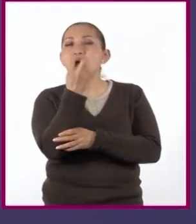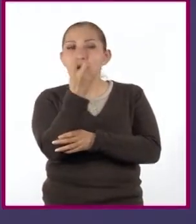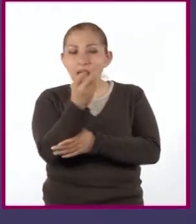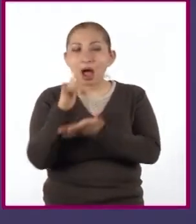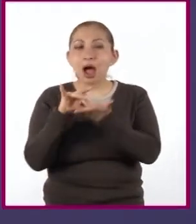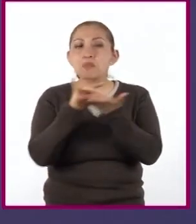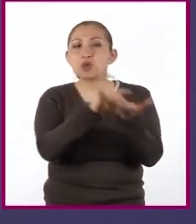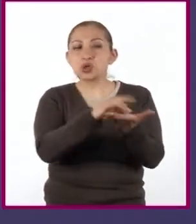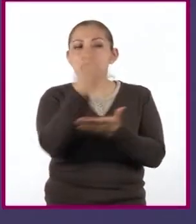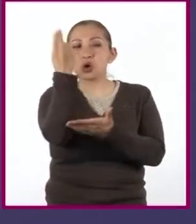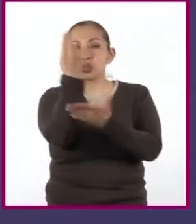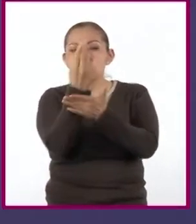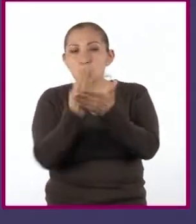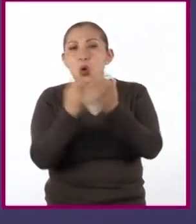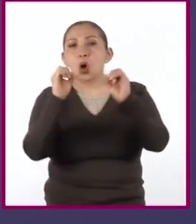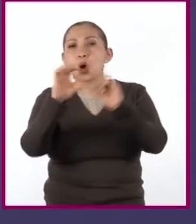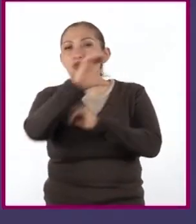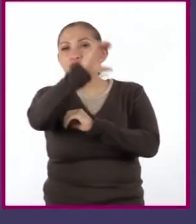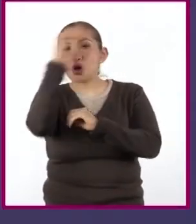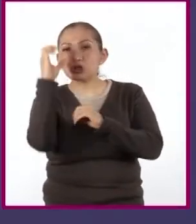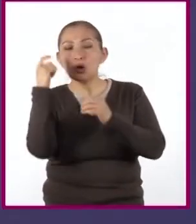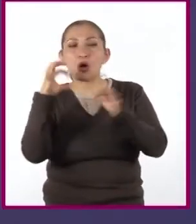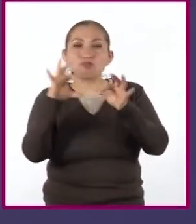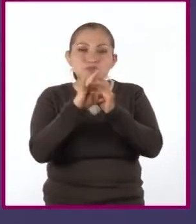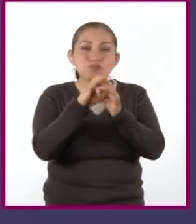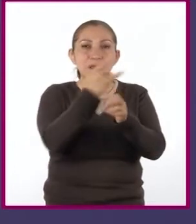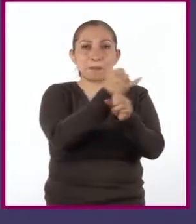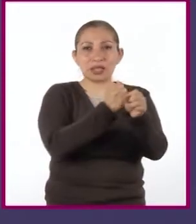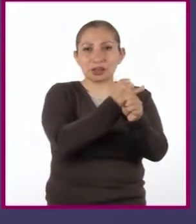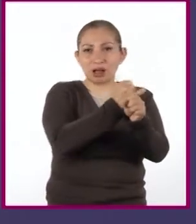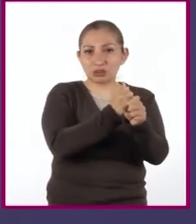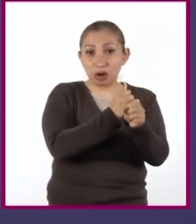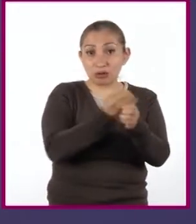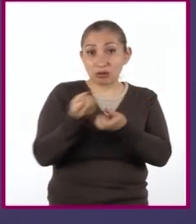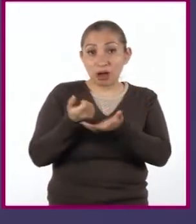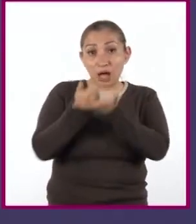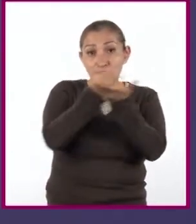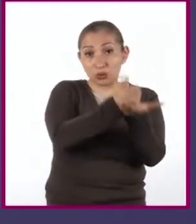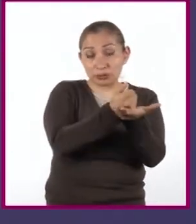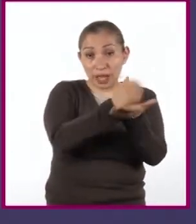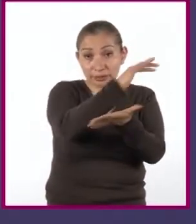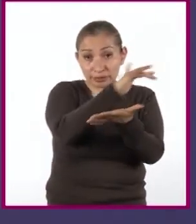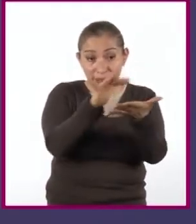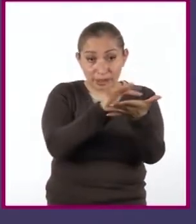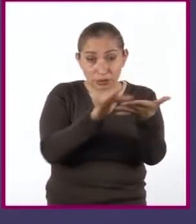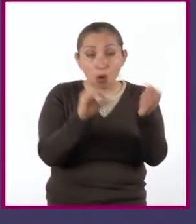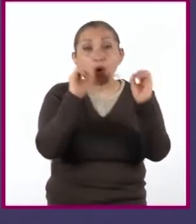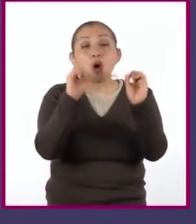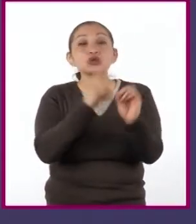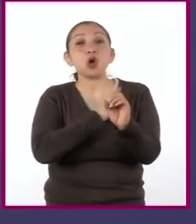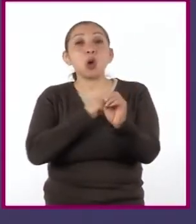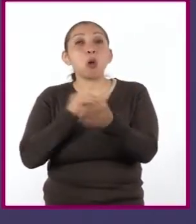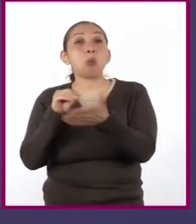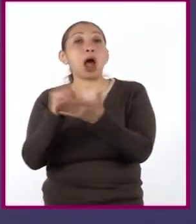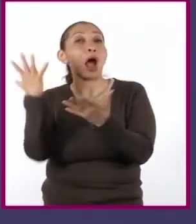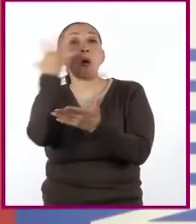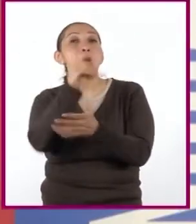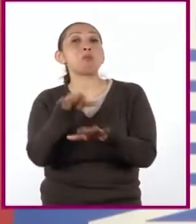recursos gráficos en nuestra investigación? 4. ¿Si sí aportan algo al texto o nada más están de adorno?